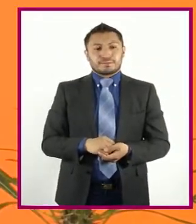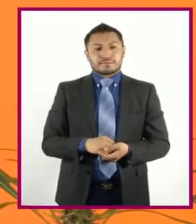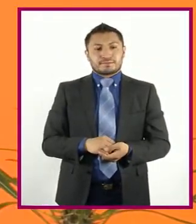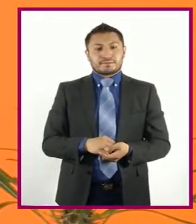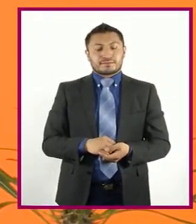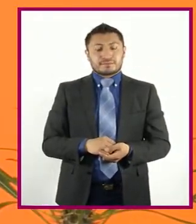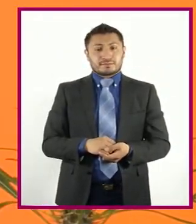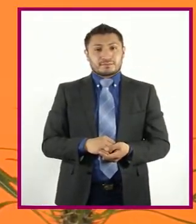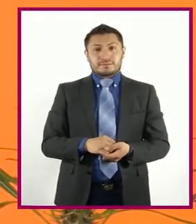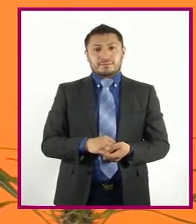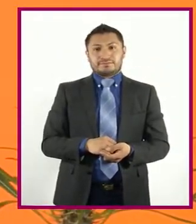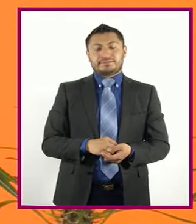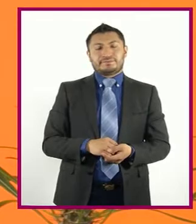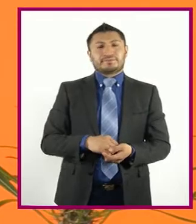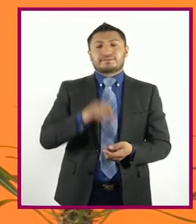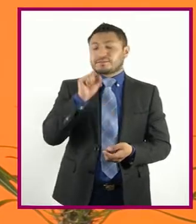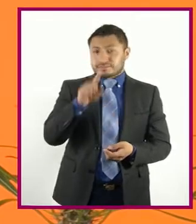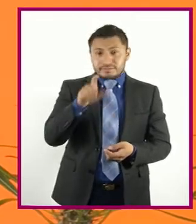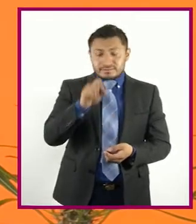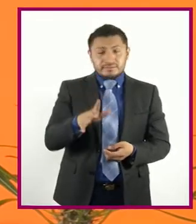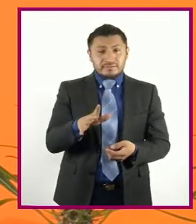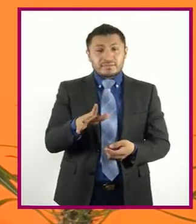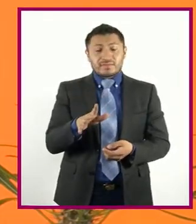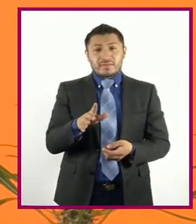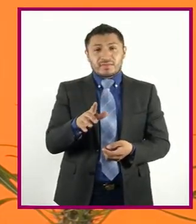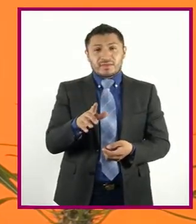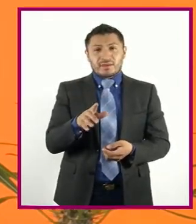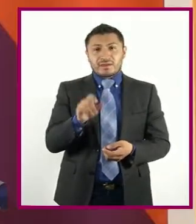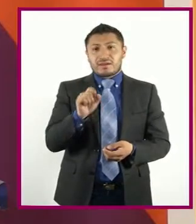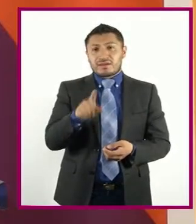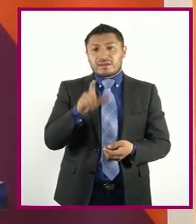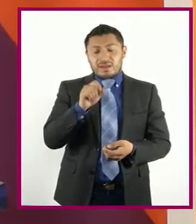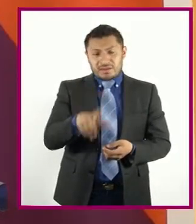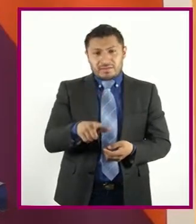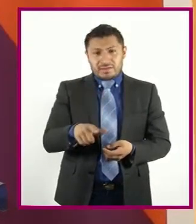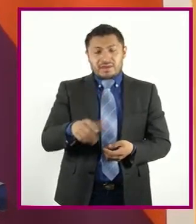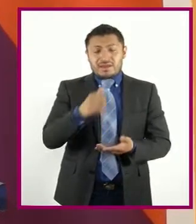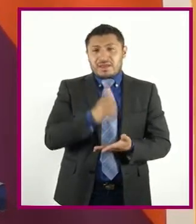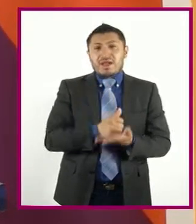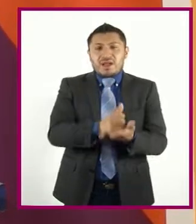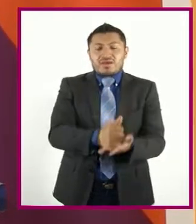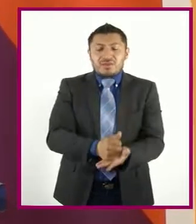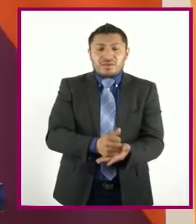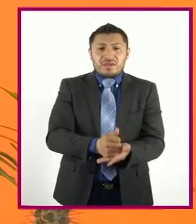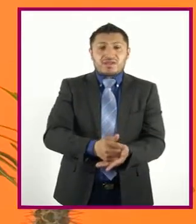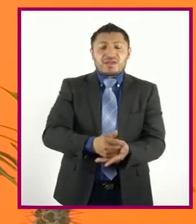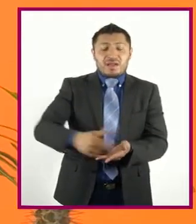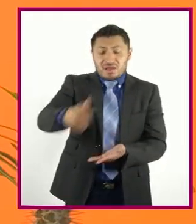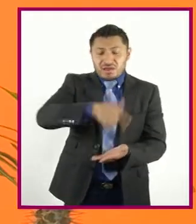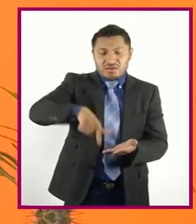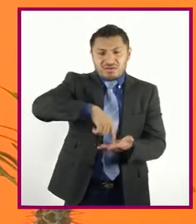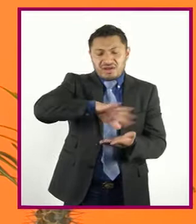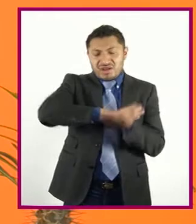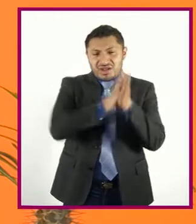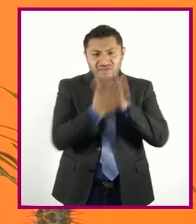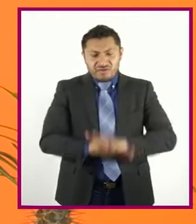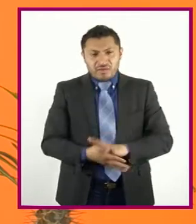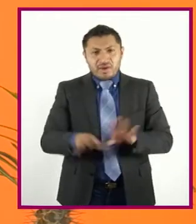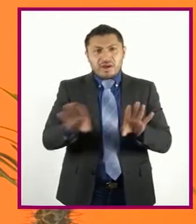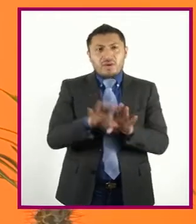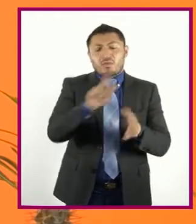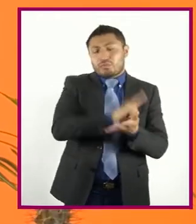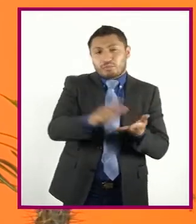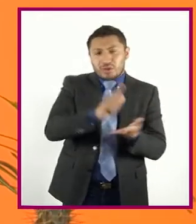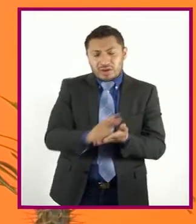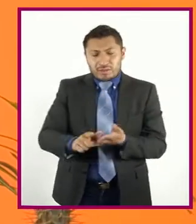Que además Transformará Un espacio Que originalmente Se puede sentir Sucio O con colores Apagados O se